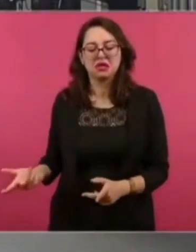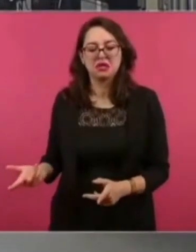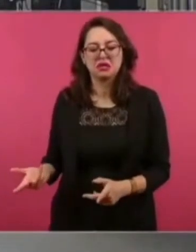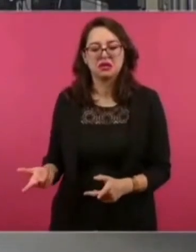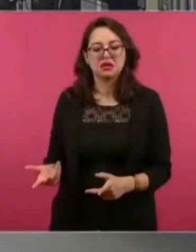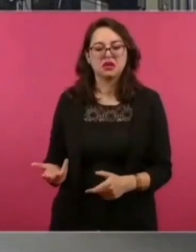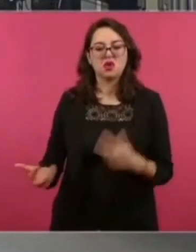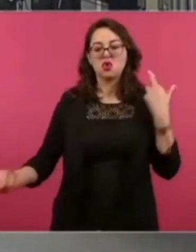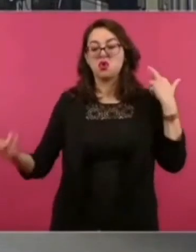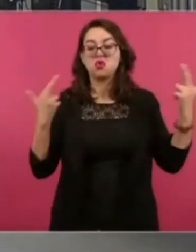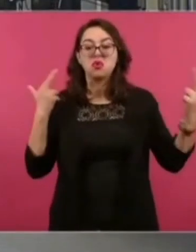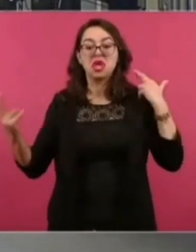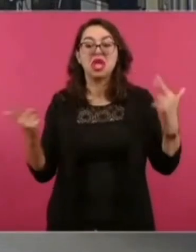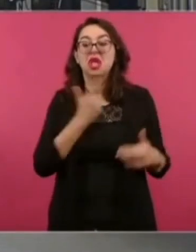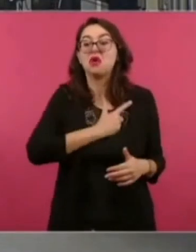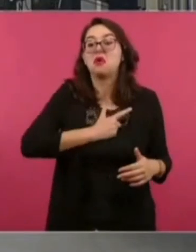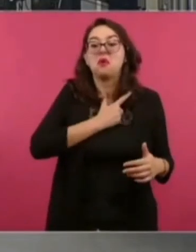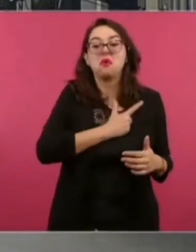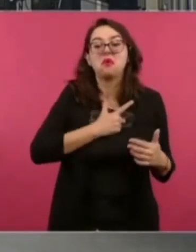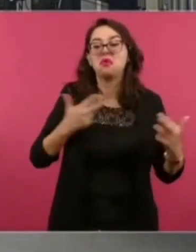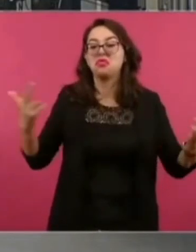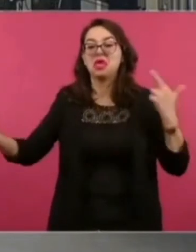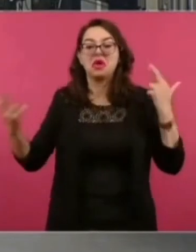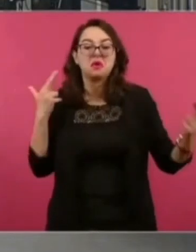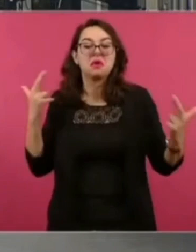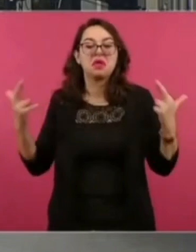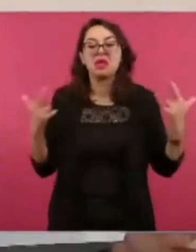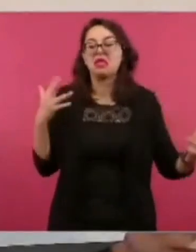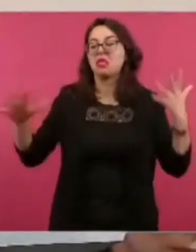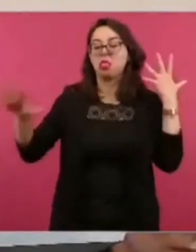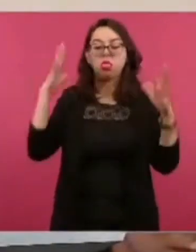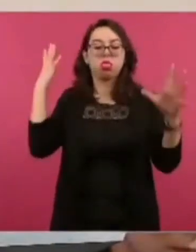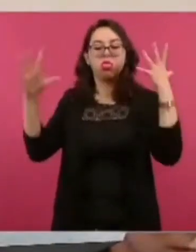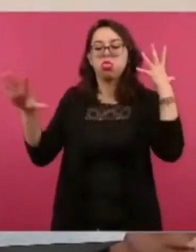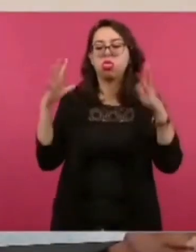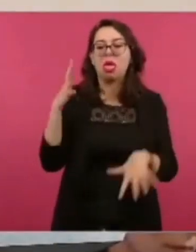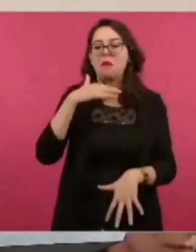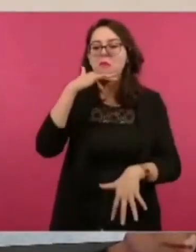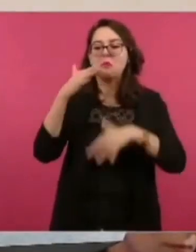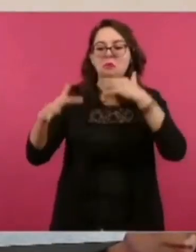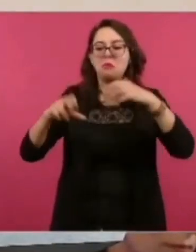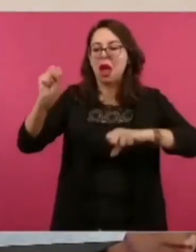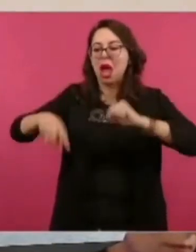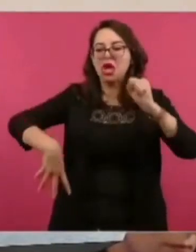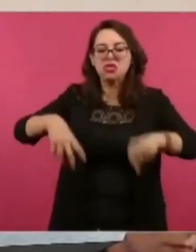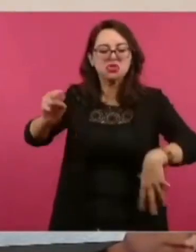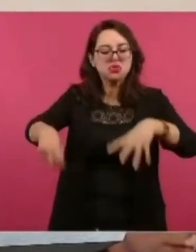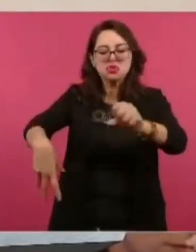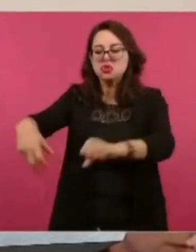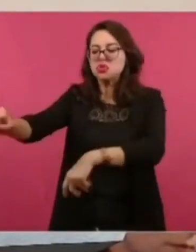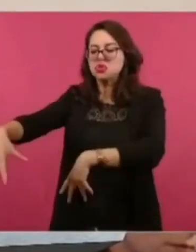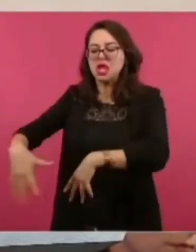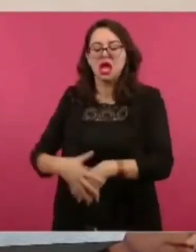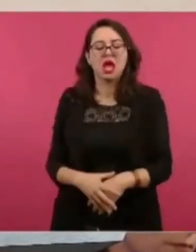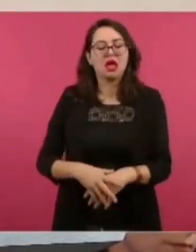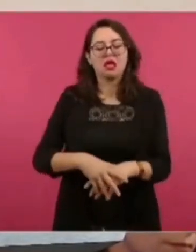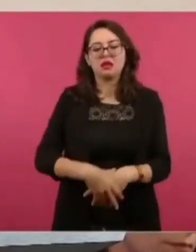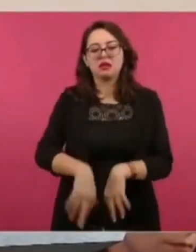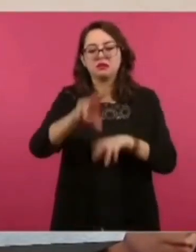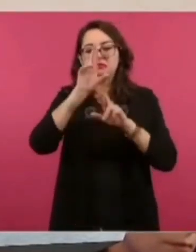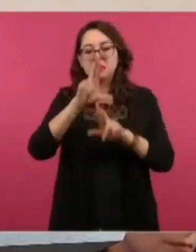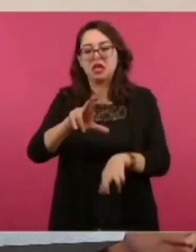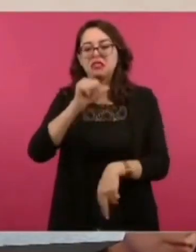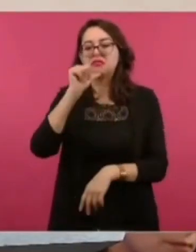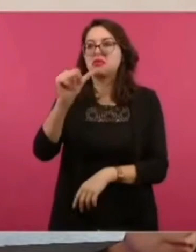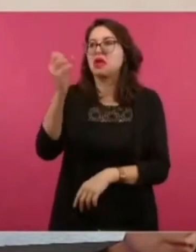idolatra el ruido, tira basura, nunca ha respetado el derecho ajeno, se